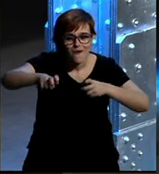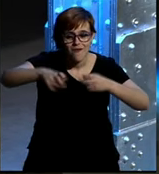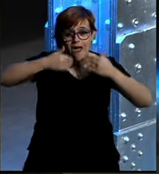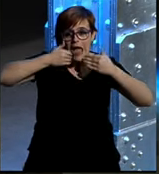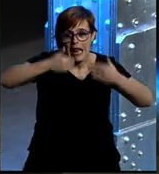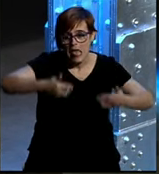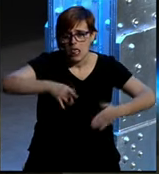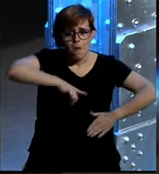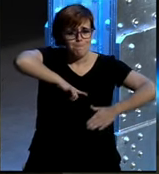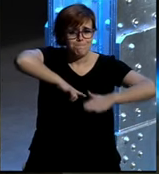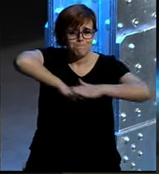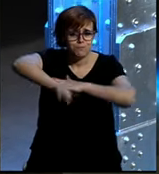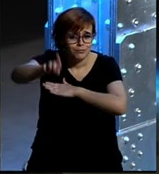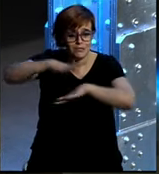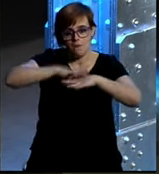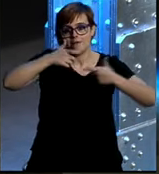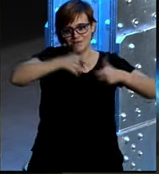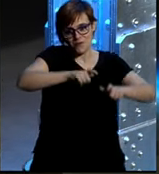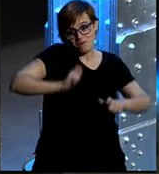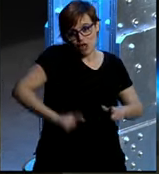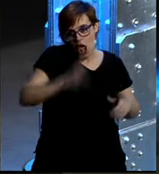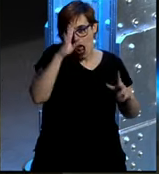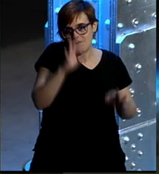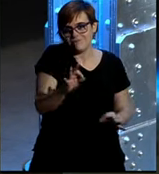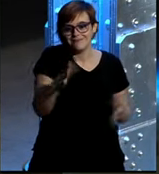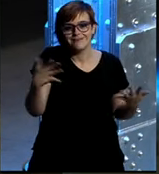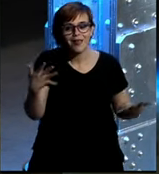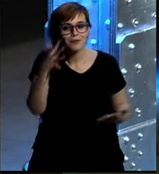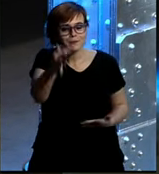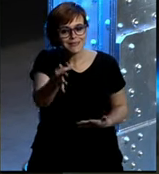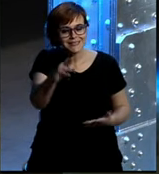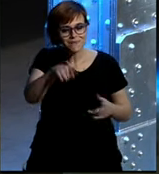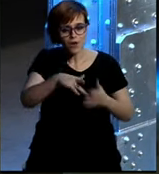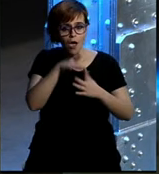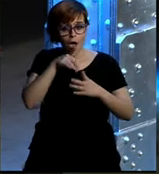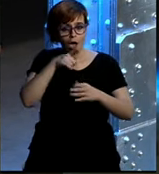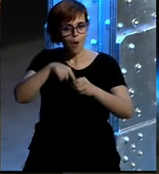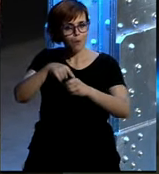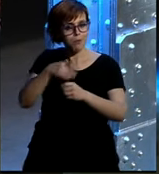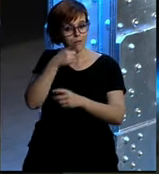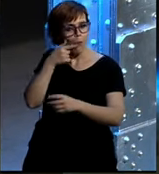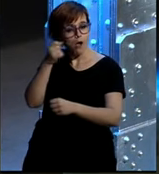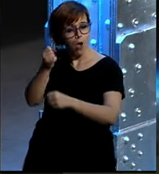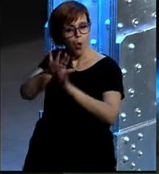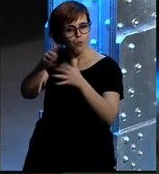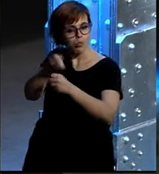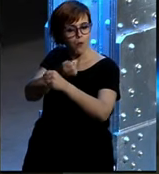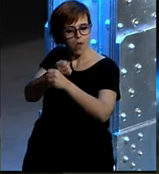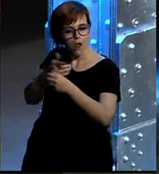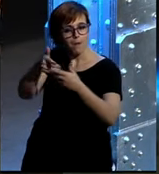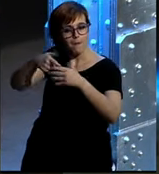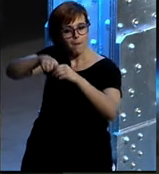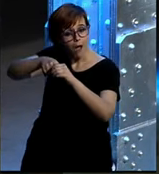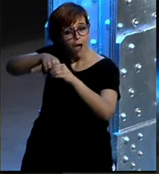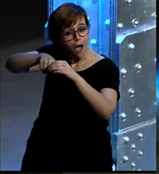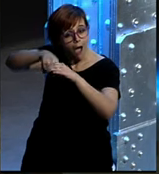avanzar en vuestra trayectoria profesional y haceros un hueco en el mundo laboral las circunstancias y ahora